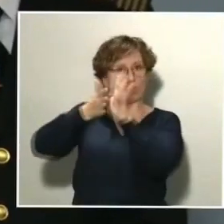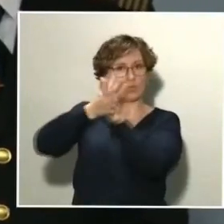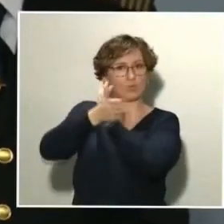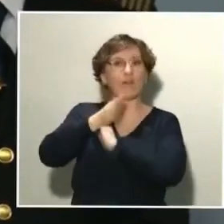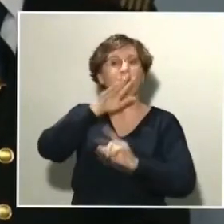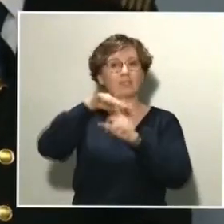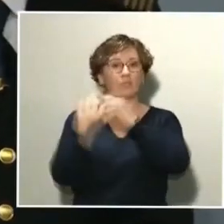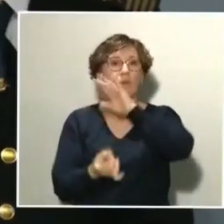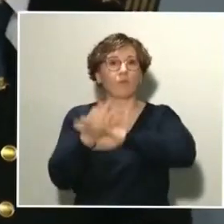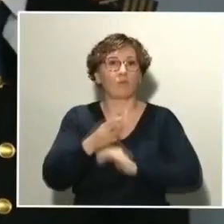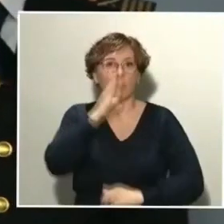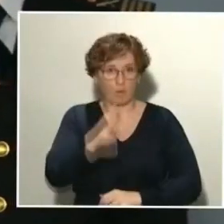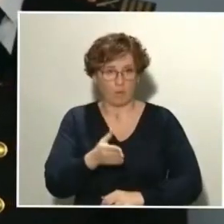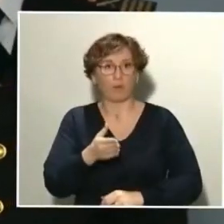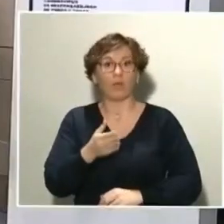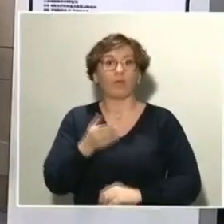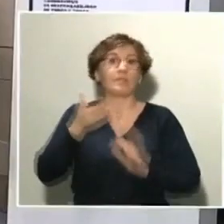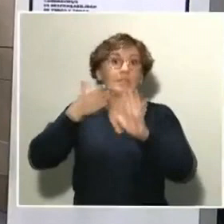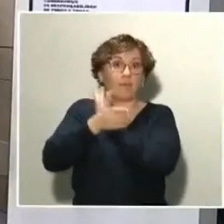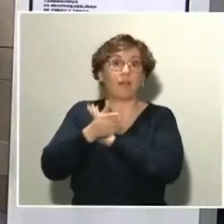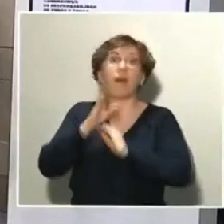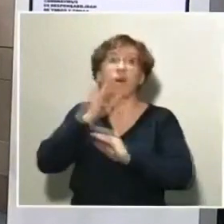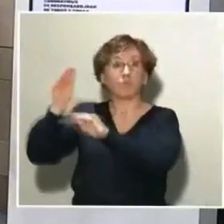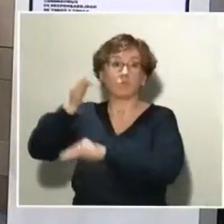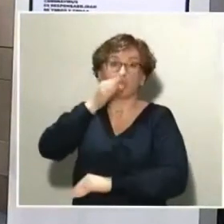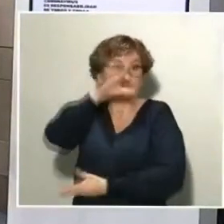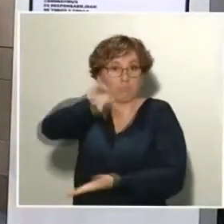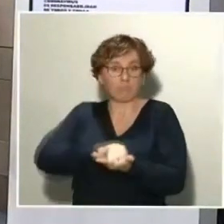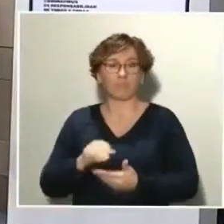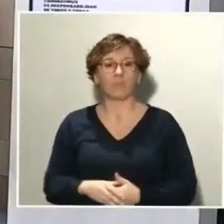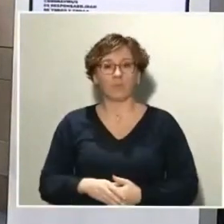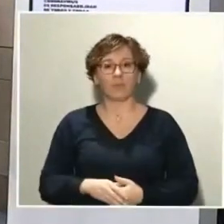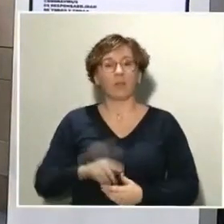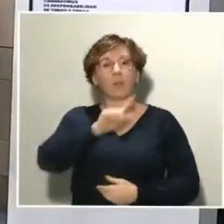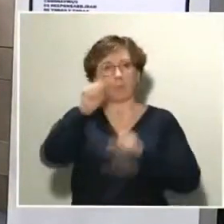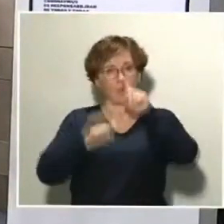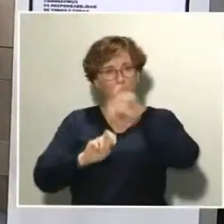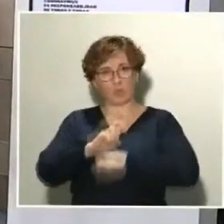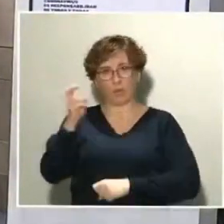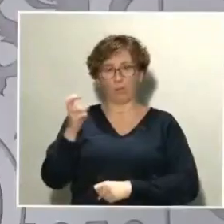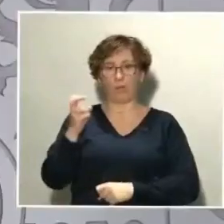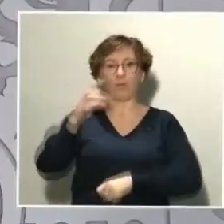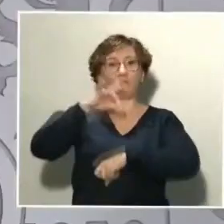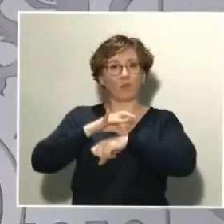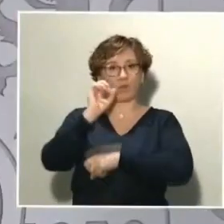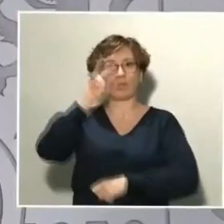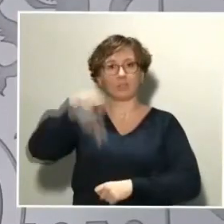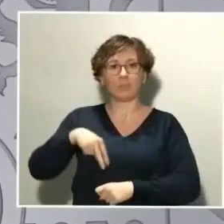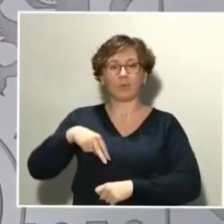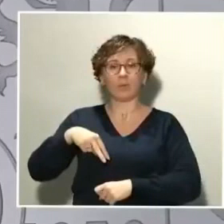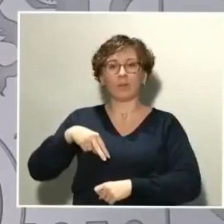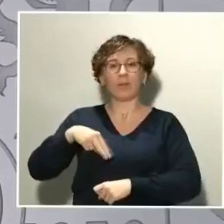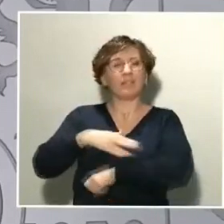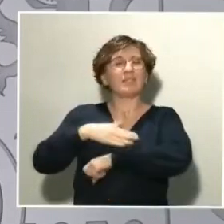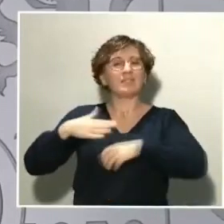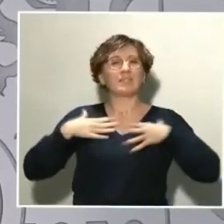remitirse a lo que ellos han dicho. Datadista pregunta desde hace varios días al doctor Simón, ¿por qué Sanidad no publica un Excel diario con los